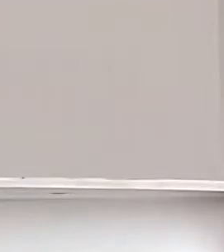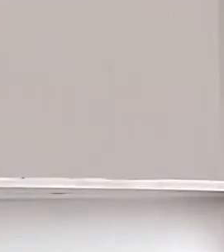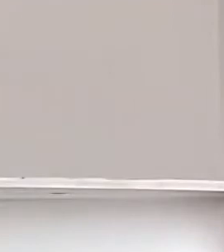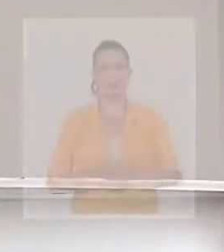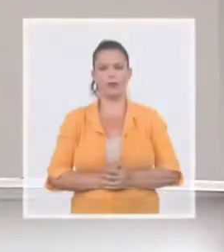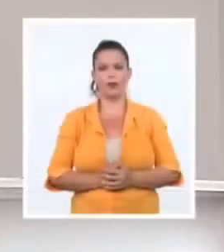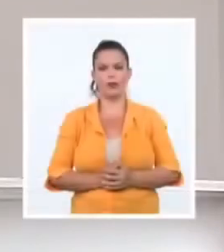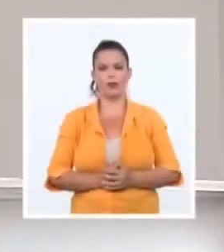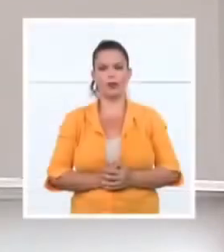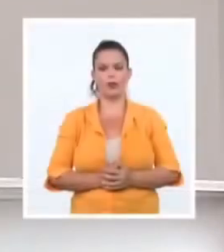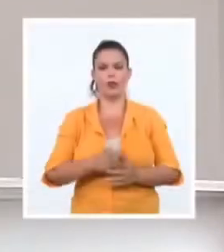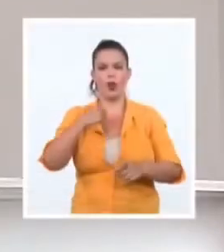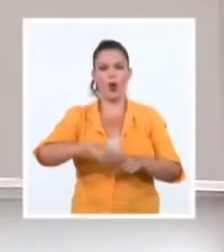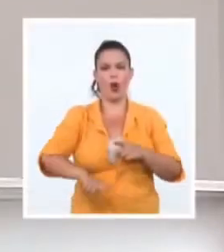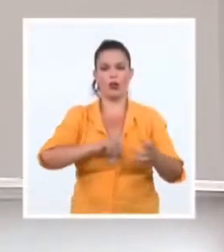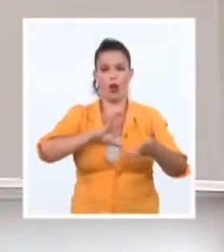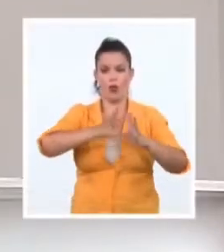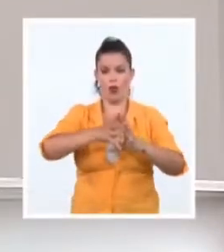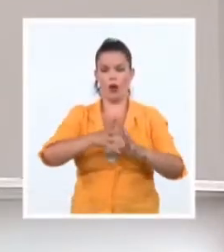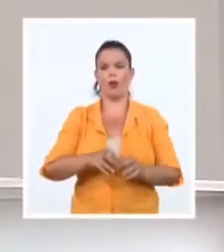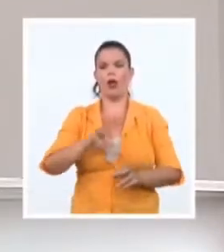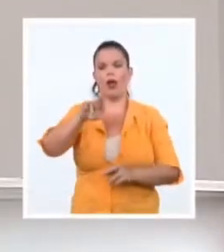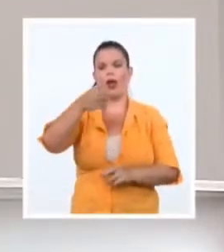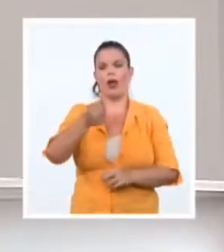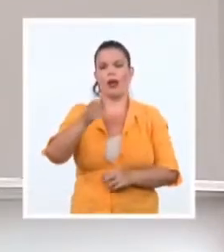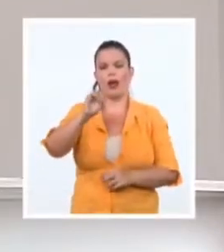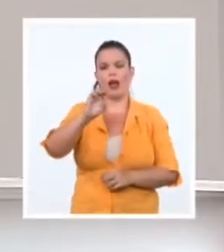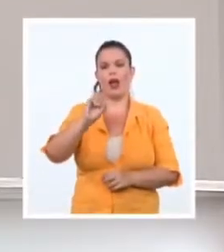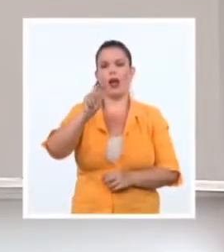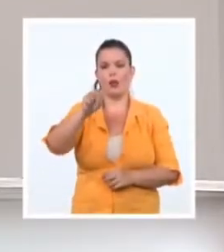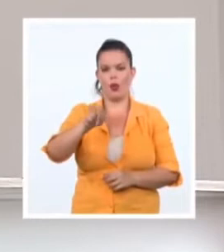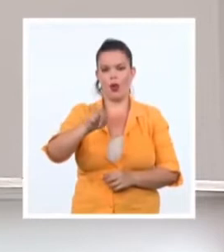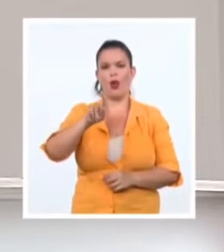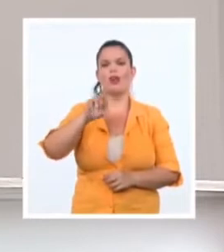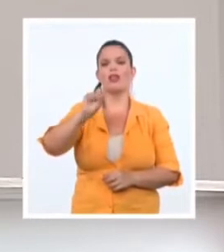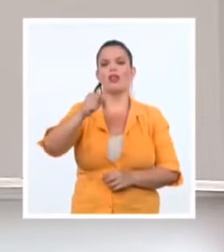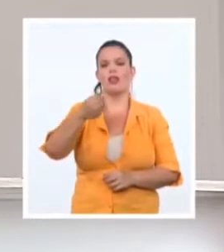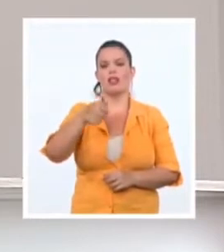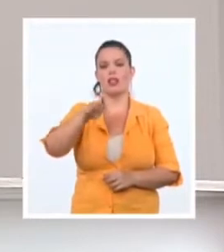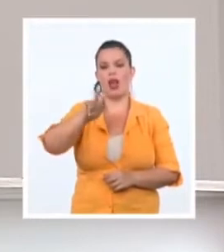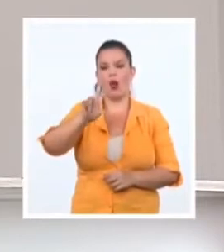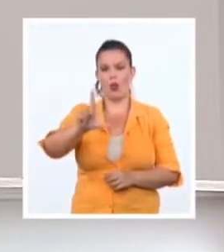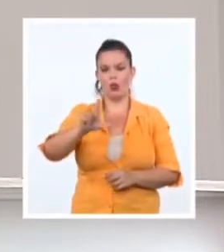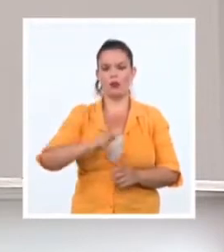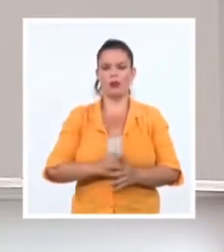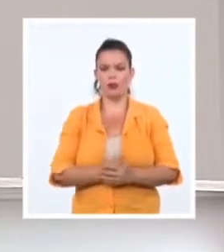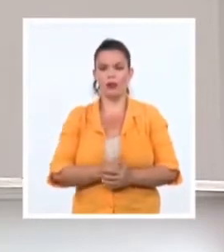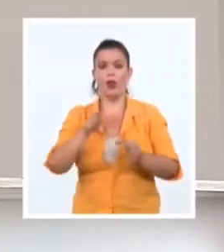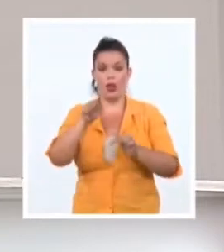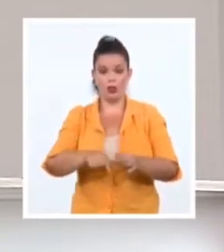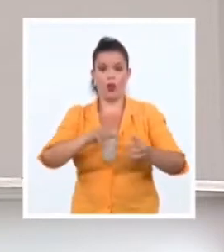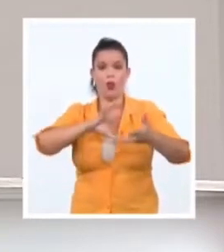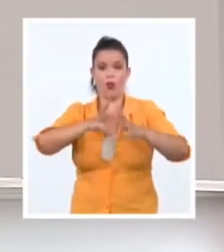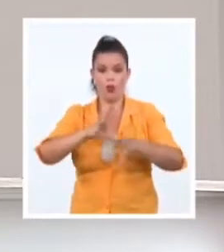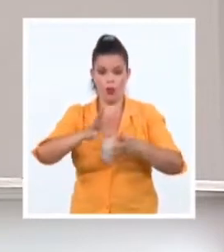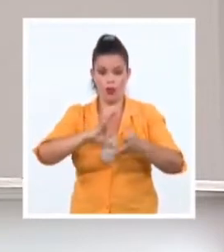de la provocación es el terrorista Ramón Saúl Sánchez, cuyo historial violento es tal que ni